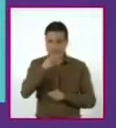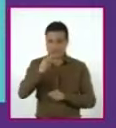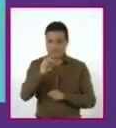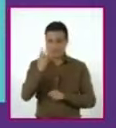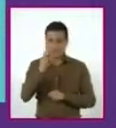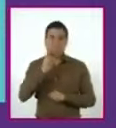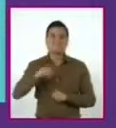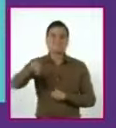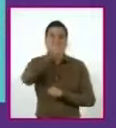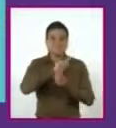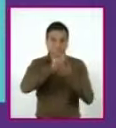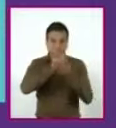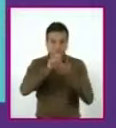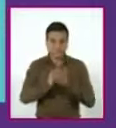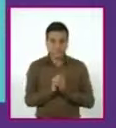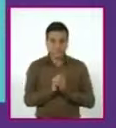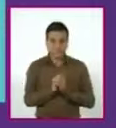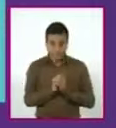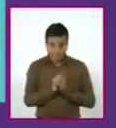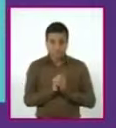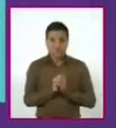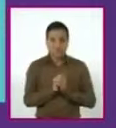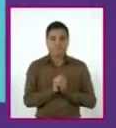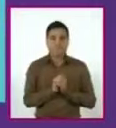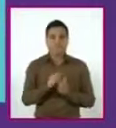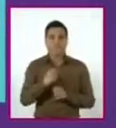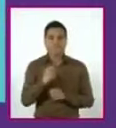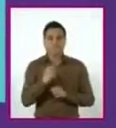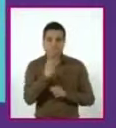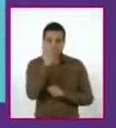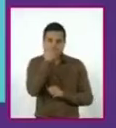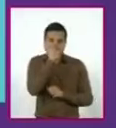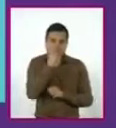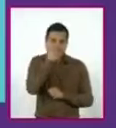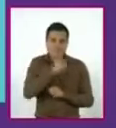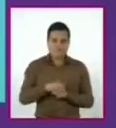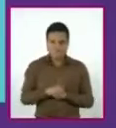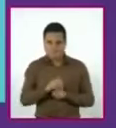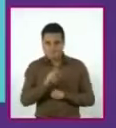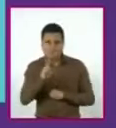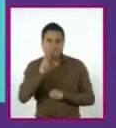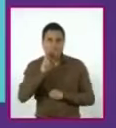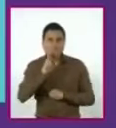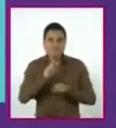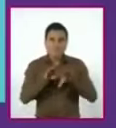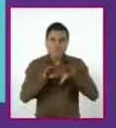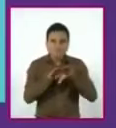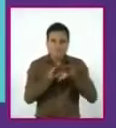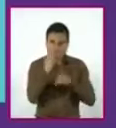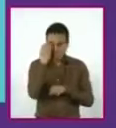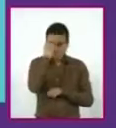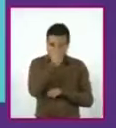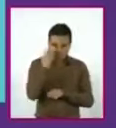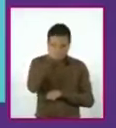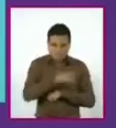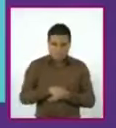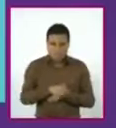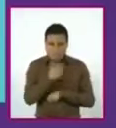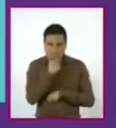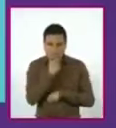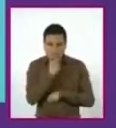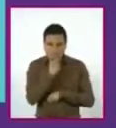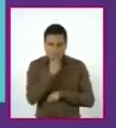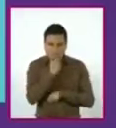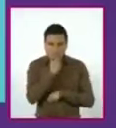Después de analizar la forma de la ecuación planteada, las alumnas y los alumnos de secundaria de ambos reinos llegaron a la